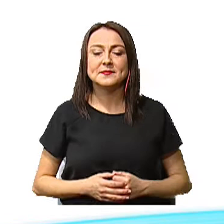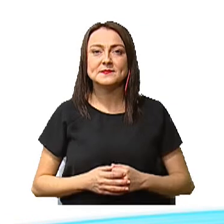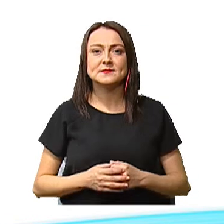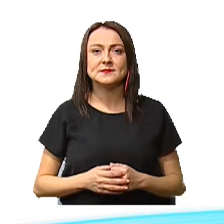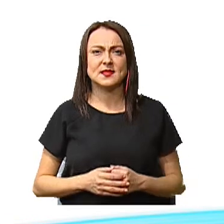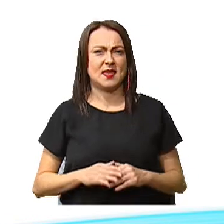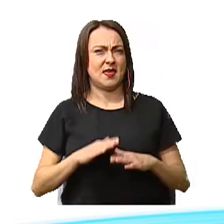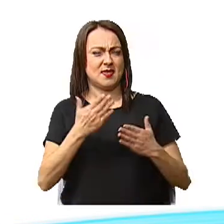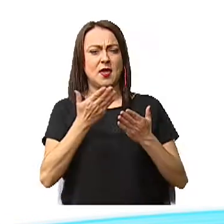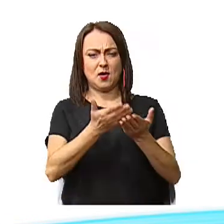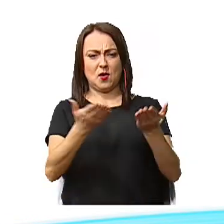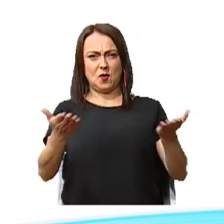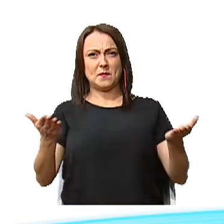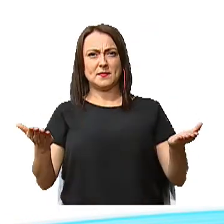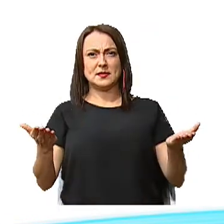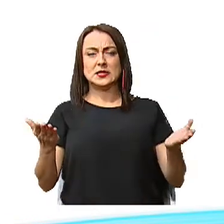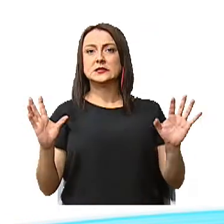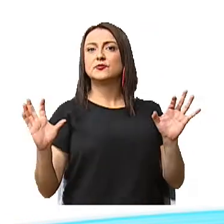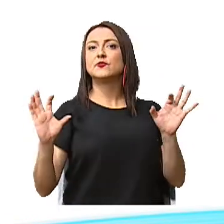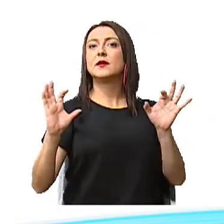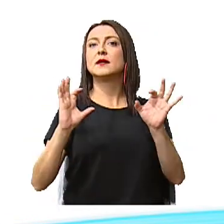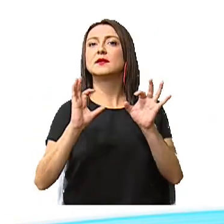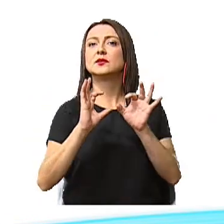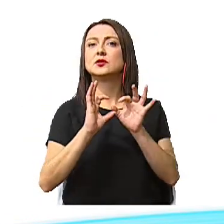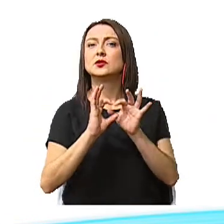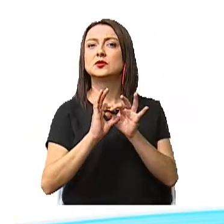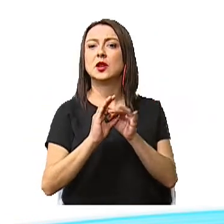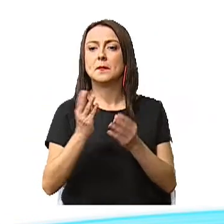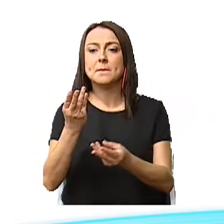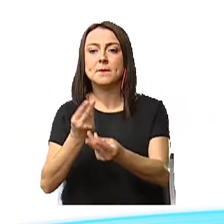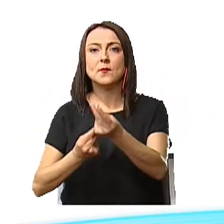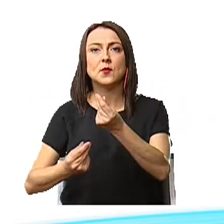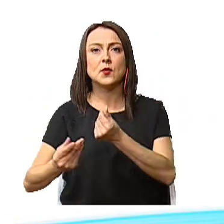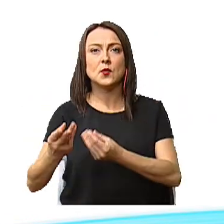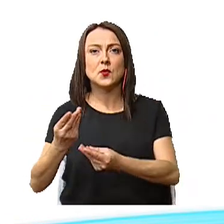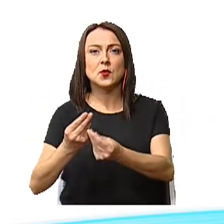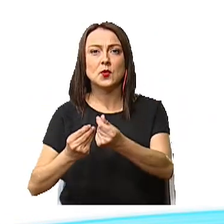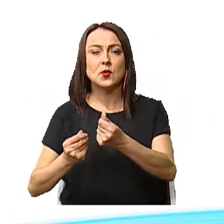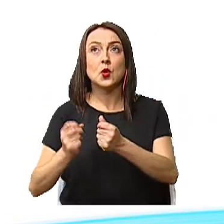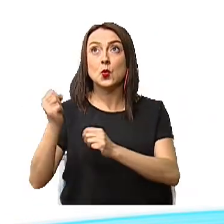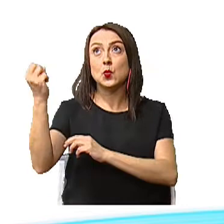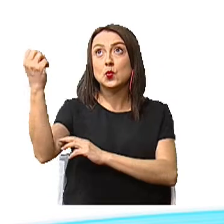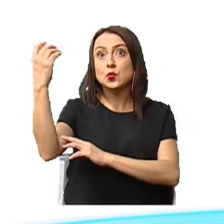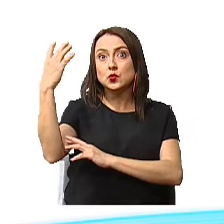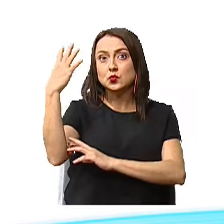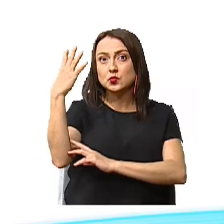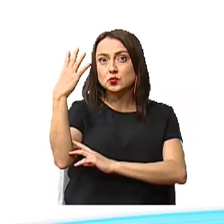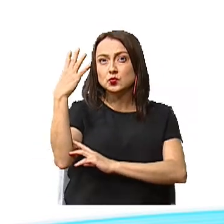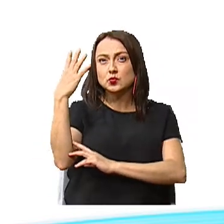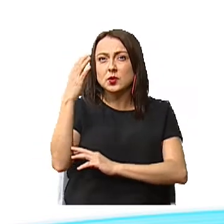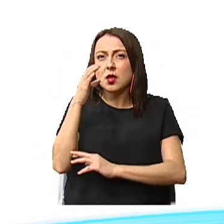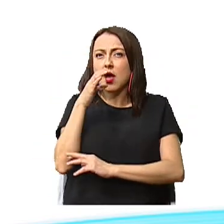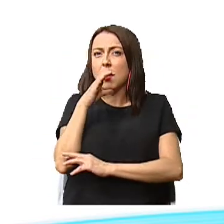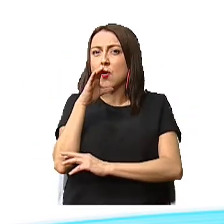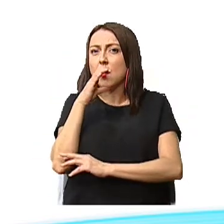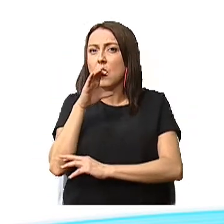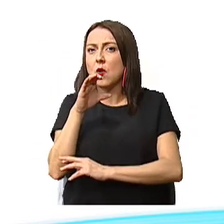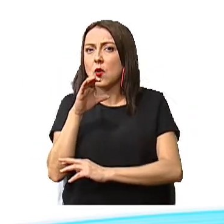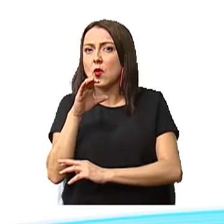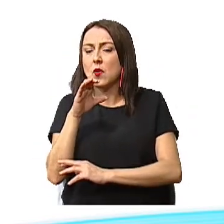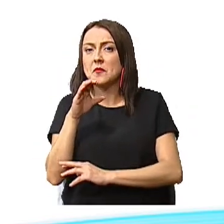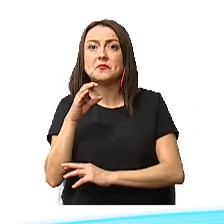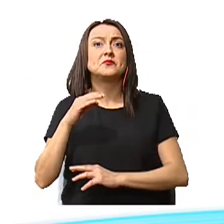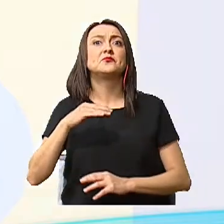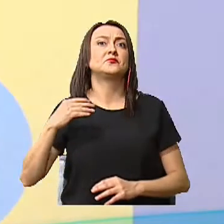¿Qué objetos materiales se relacionan con la producción de luz, de calor en la vida